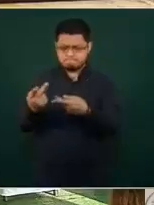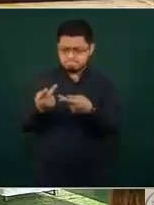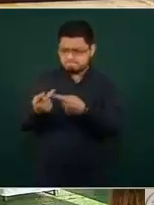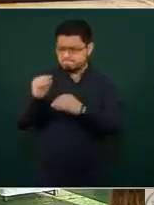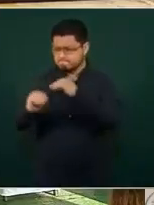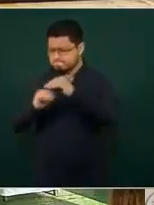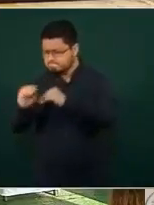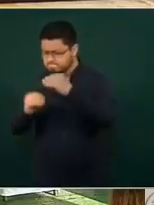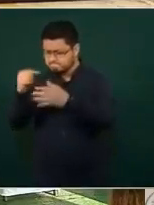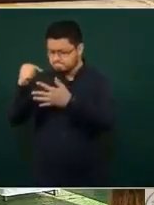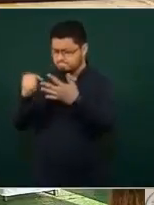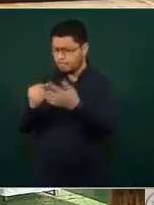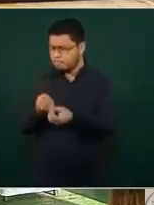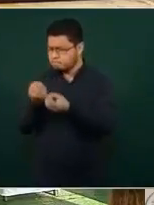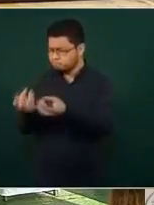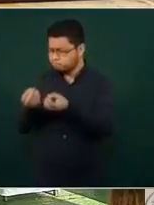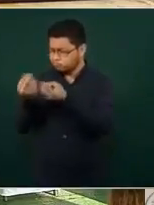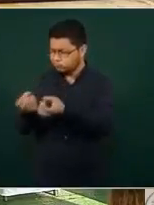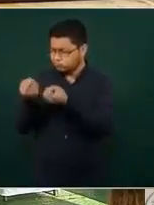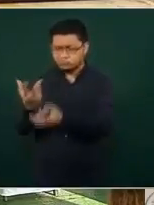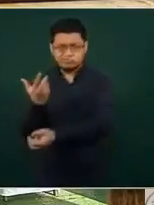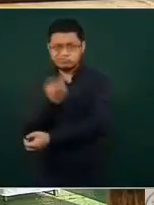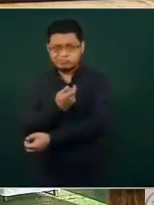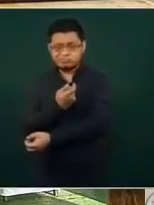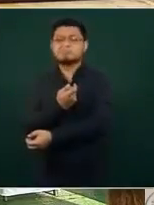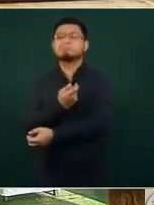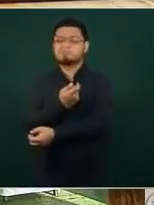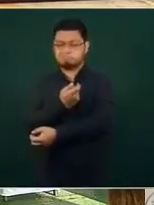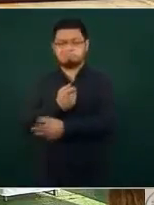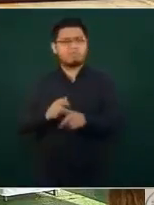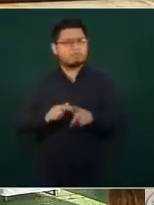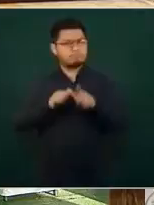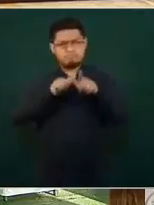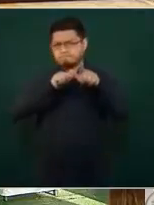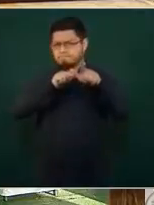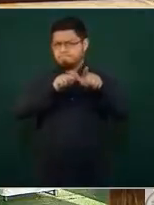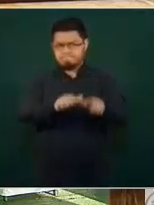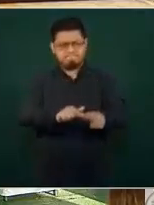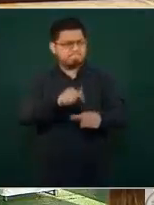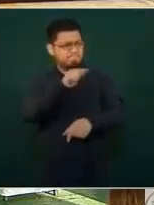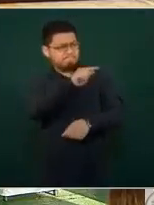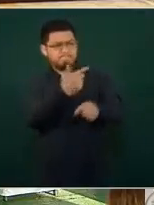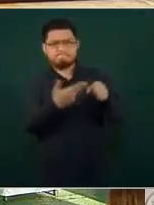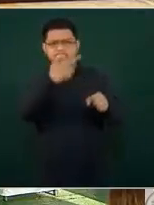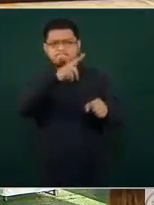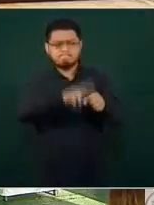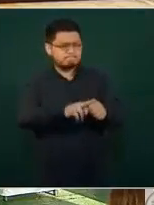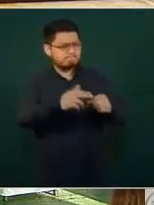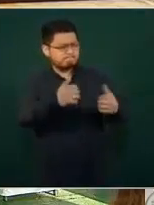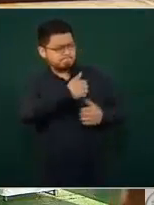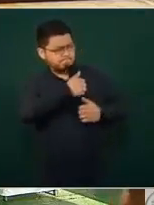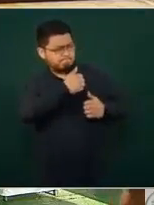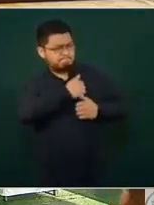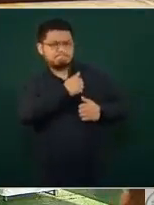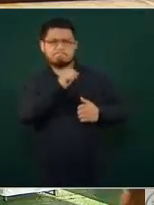vacunas, pues se ha realizado y se sigue realizando la reconversión de hospitales militares y navales y